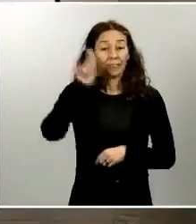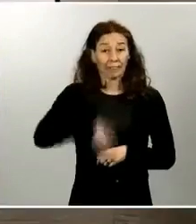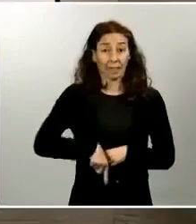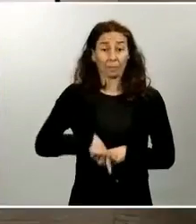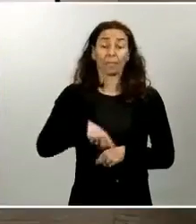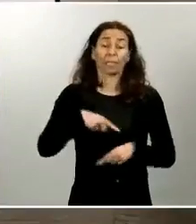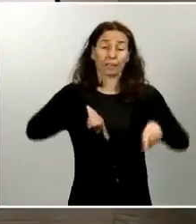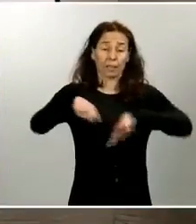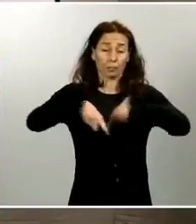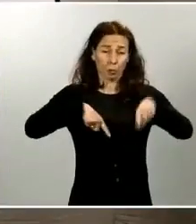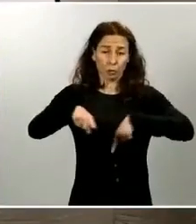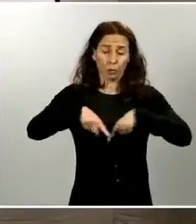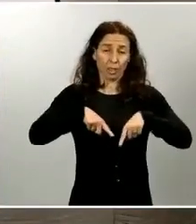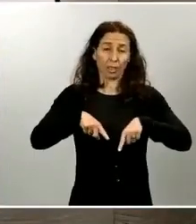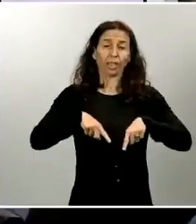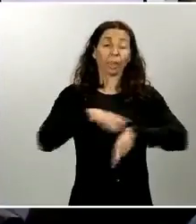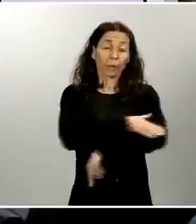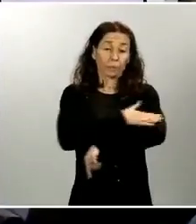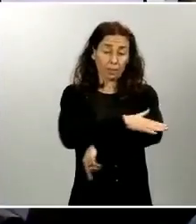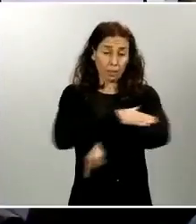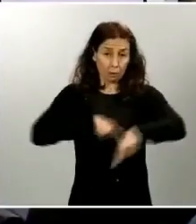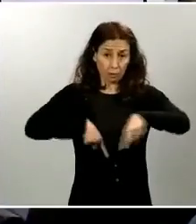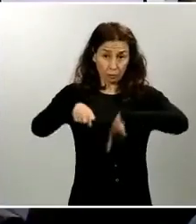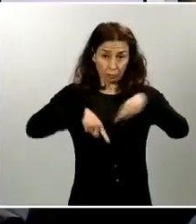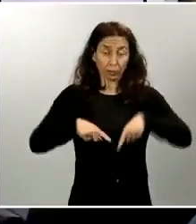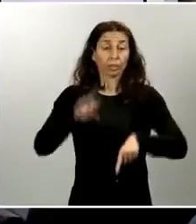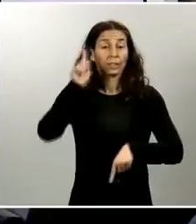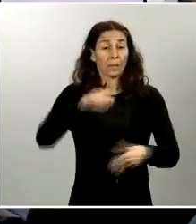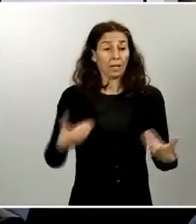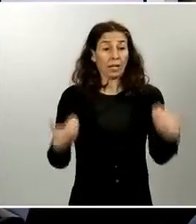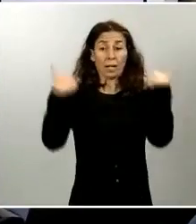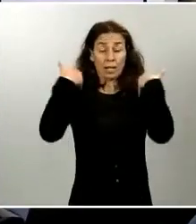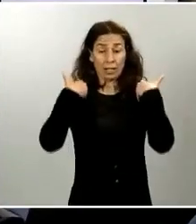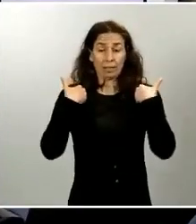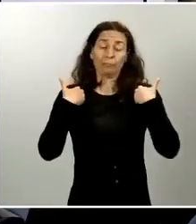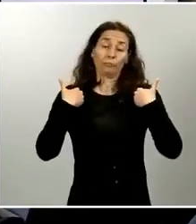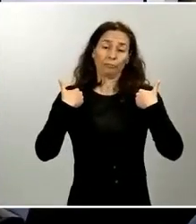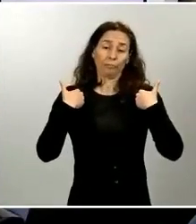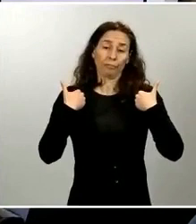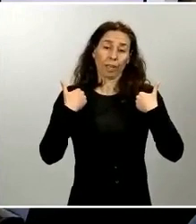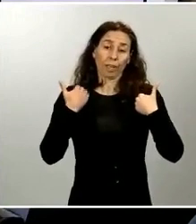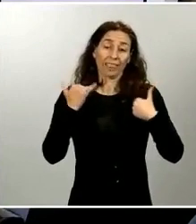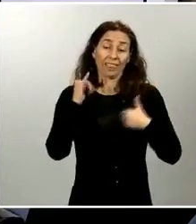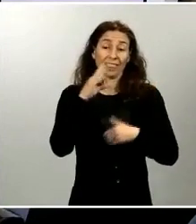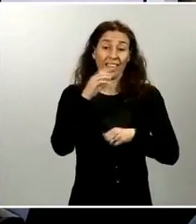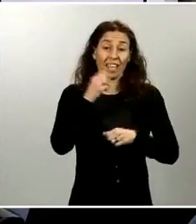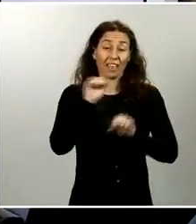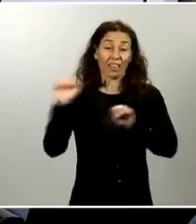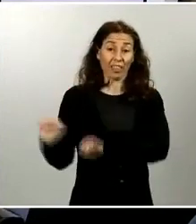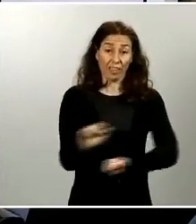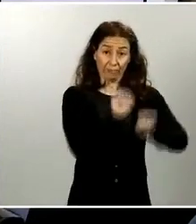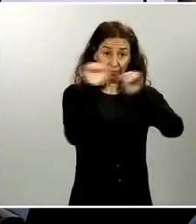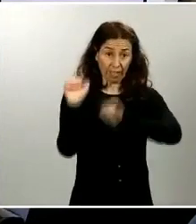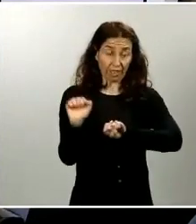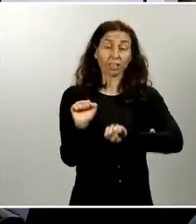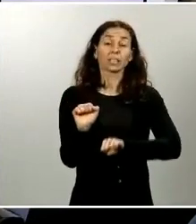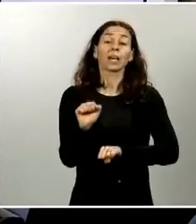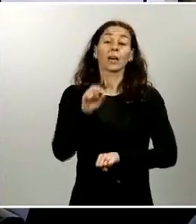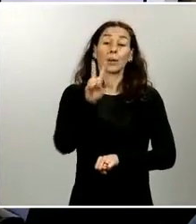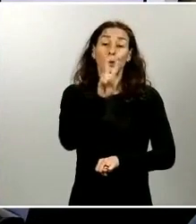Movilidad del Ministerio de Transportes. El jefe del Estado Mayor de la Defensa del Ministerio de Defensa, general Miguel Villarroya.